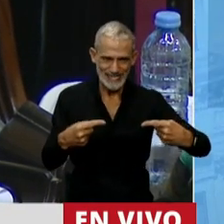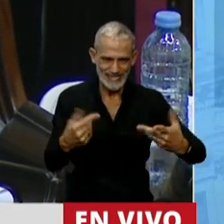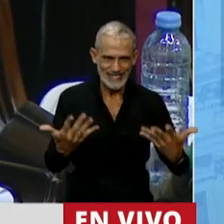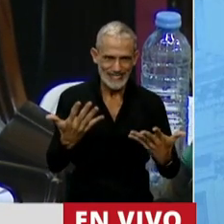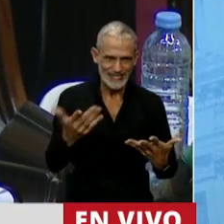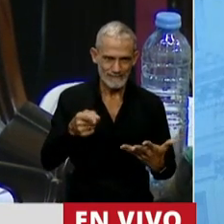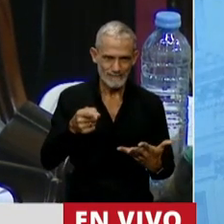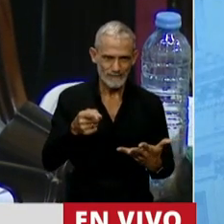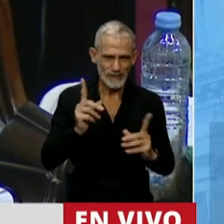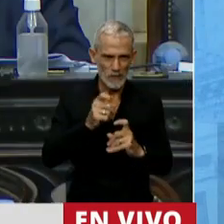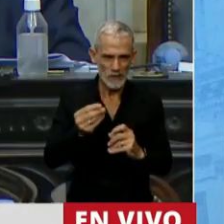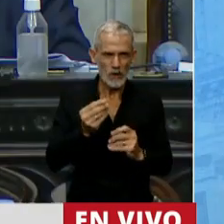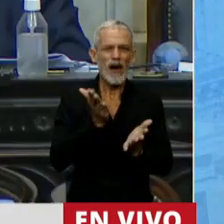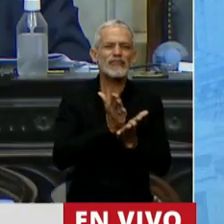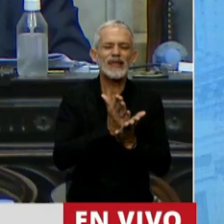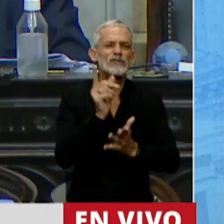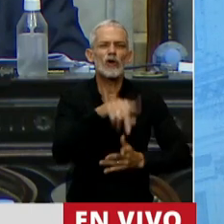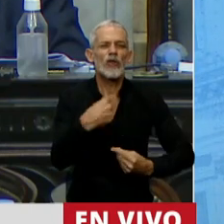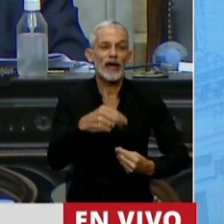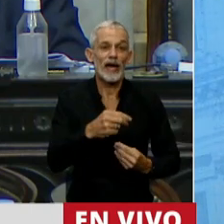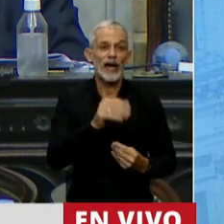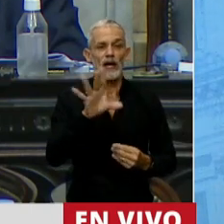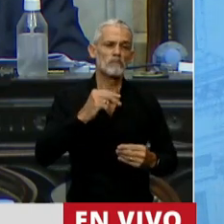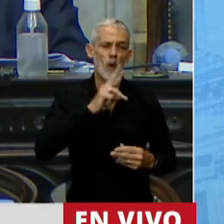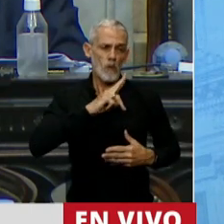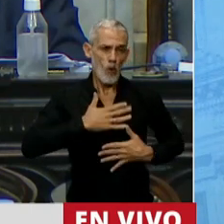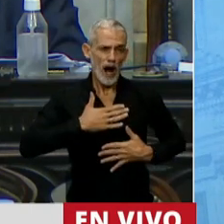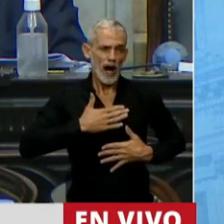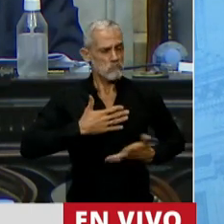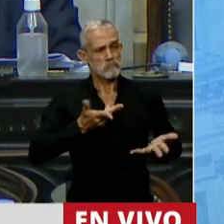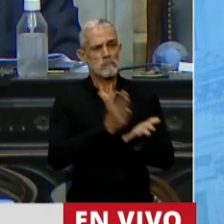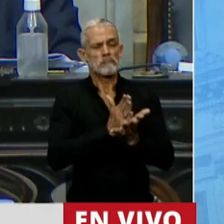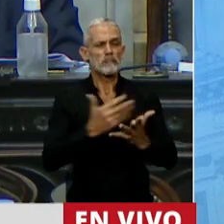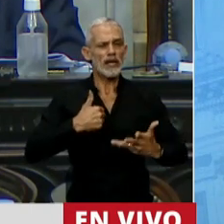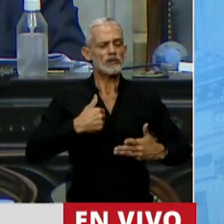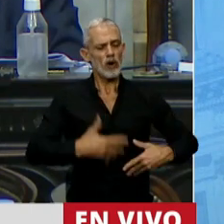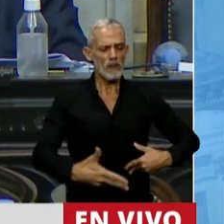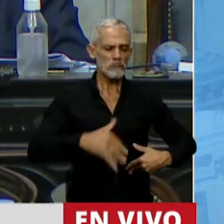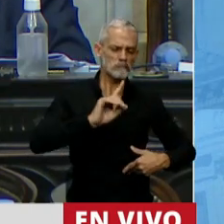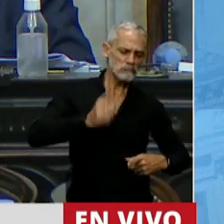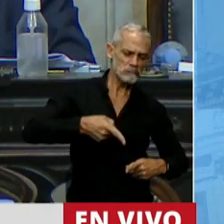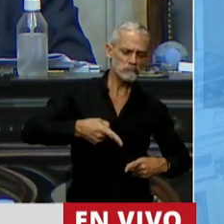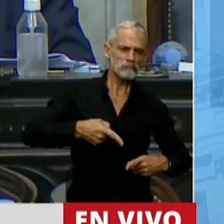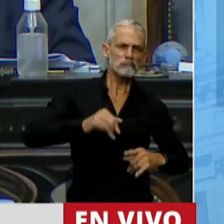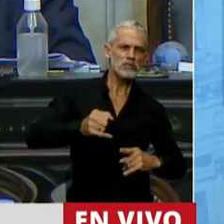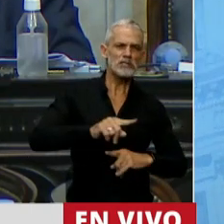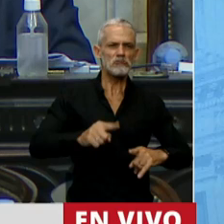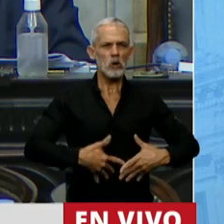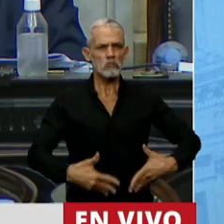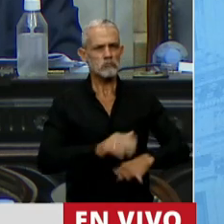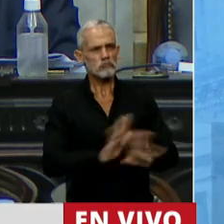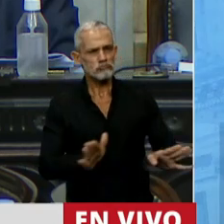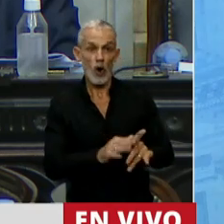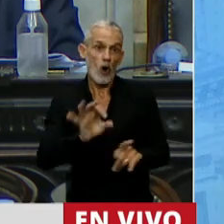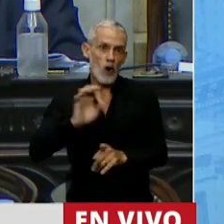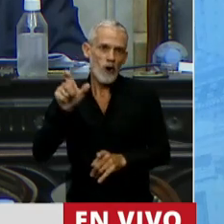el derecho a elección de la mujer, a continuar con el embarazo, y el derecho de